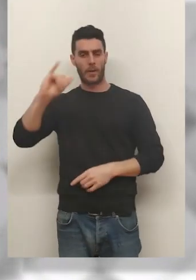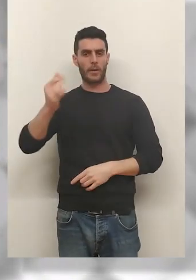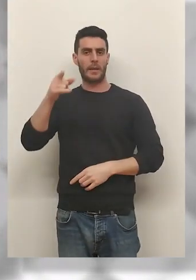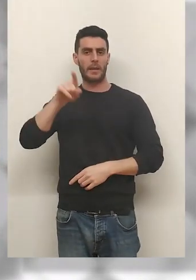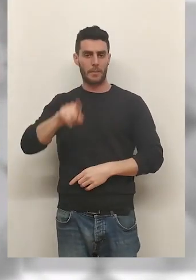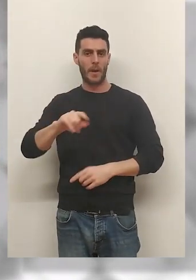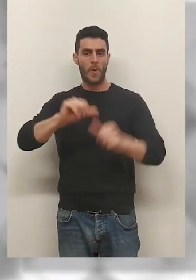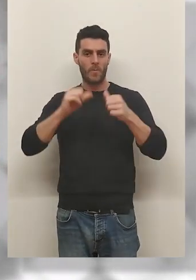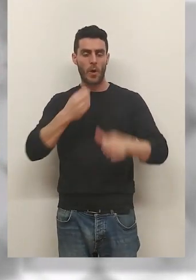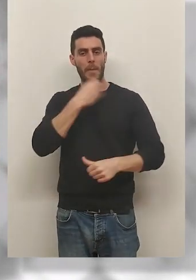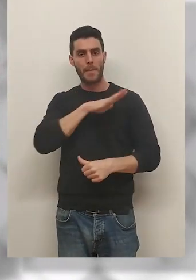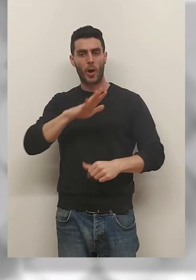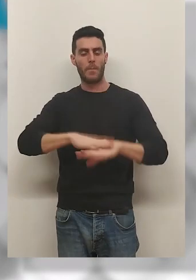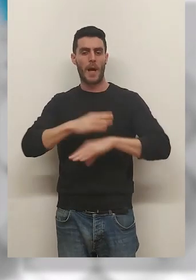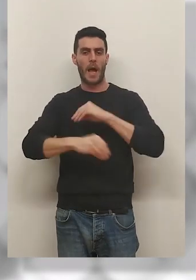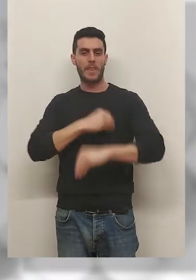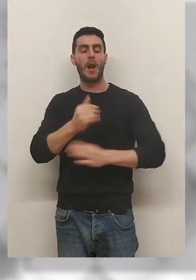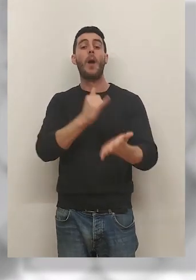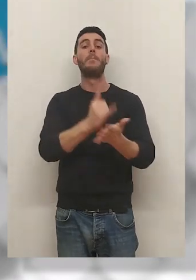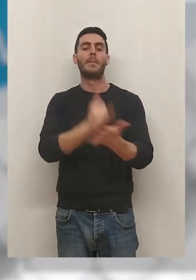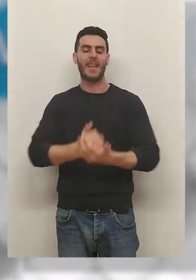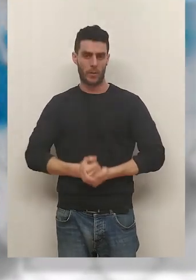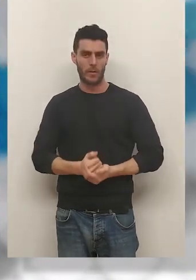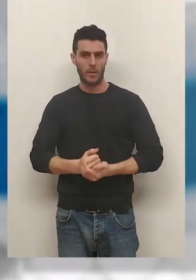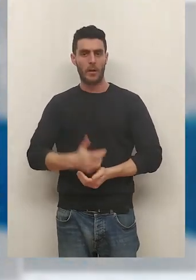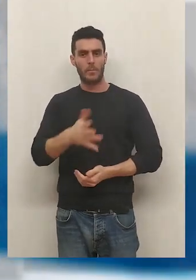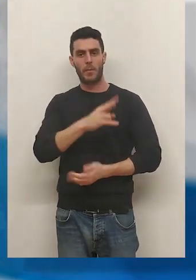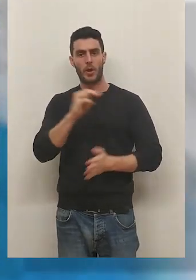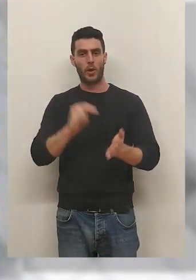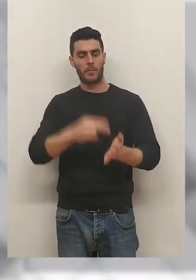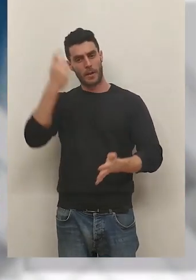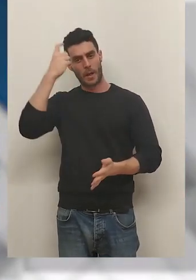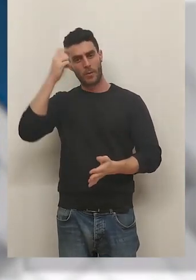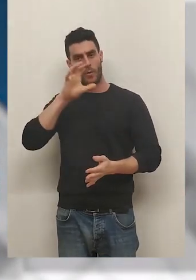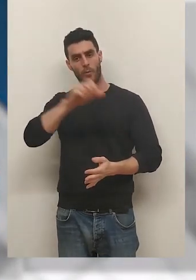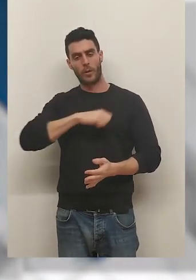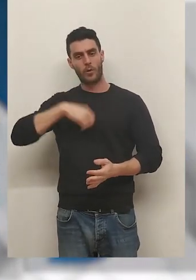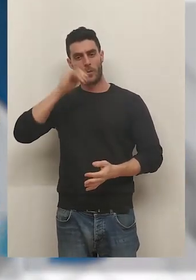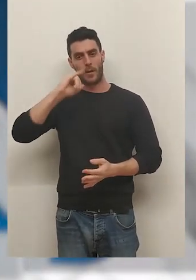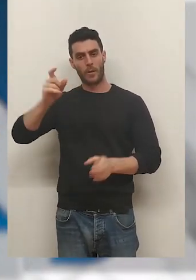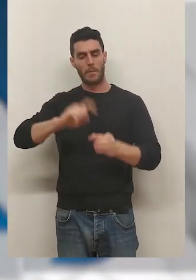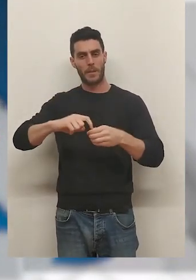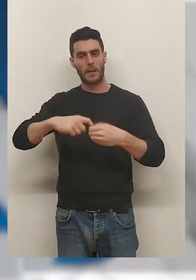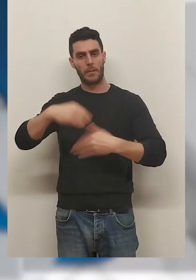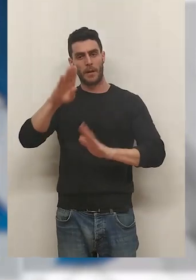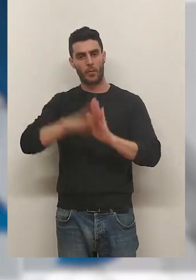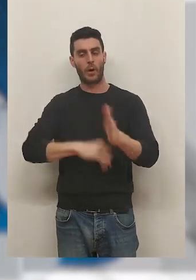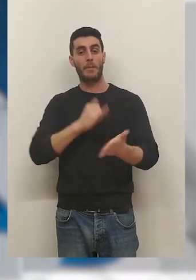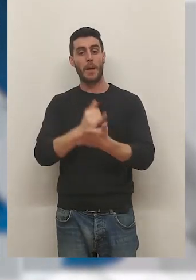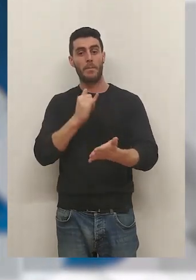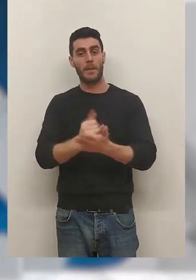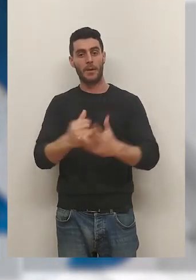y la mejor forma para hacerlo es experimentando. Cerca de 2.000 estudiantes de la comunidad participan en el programa